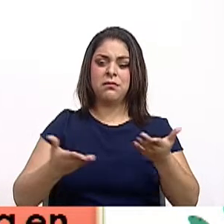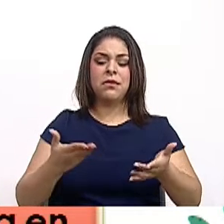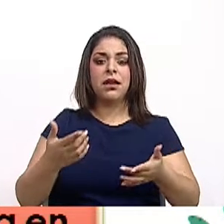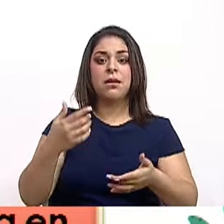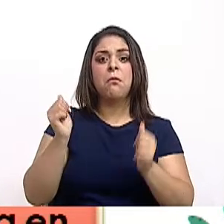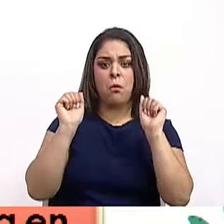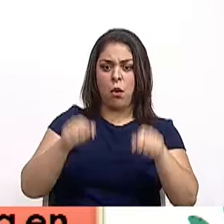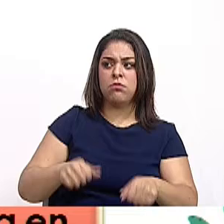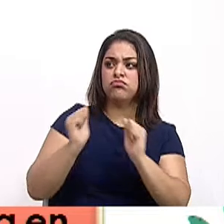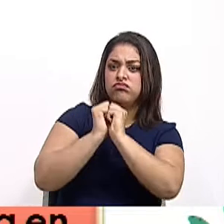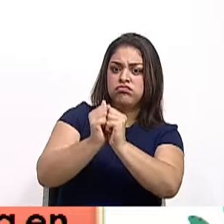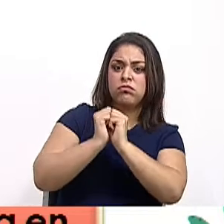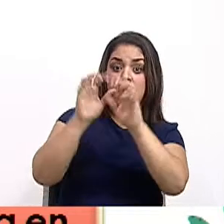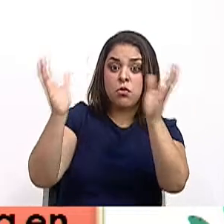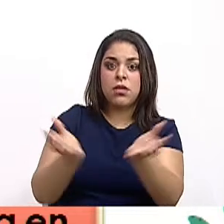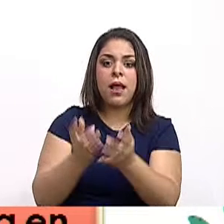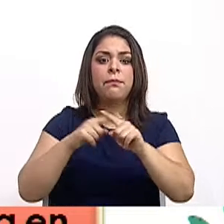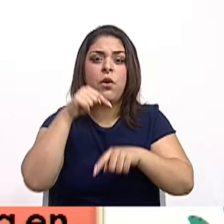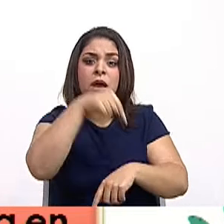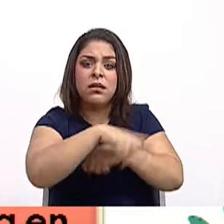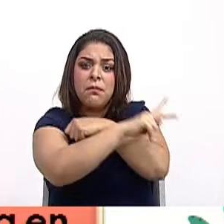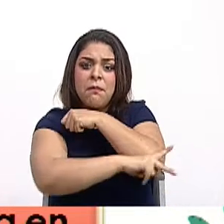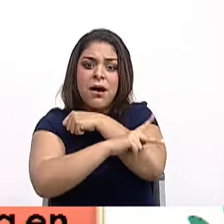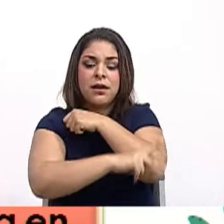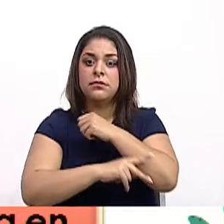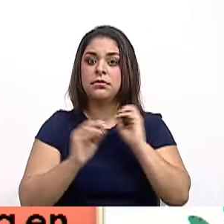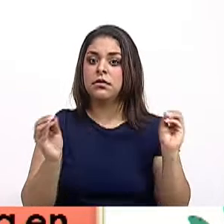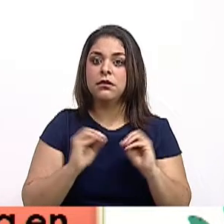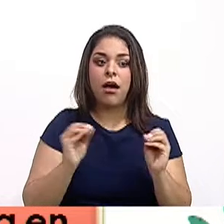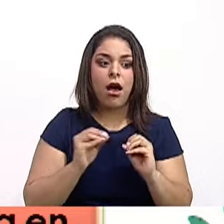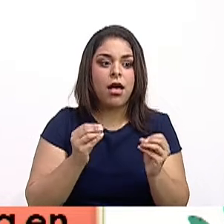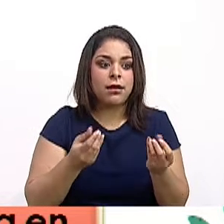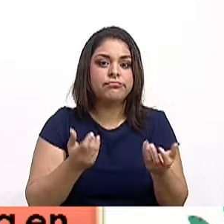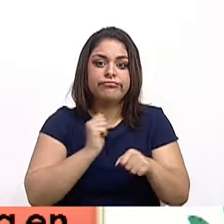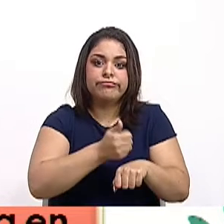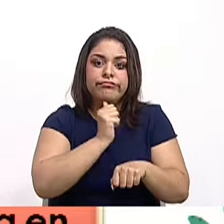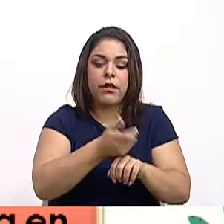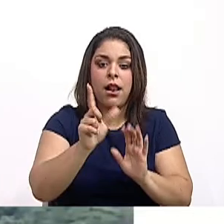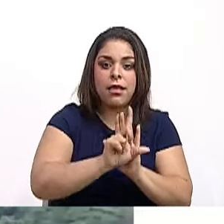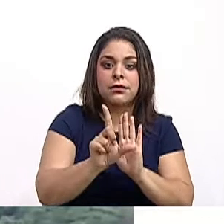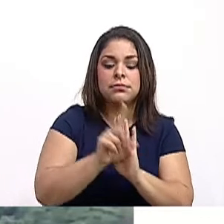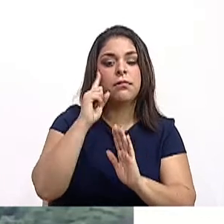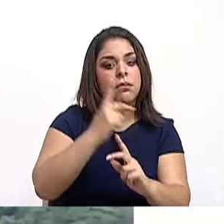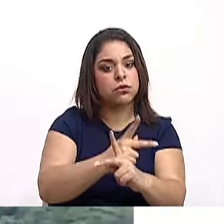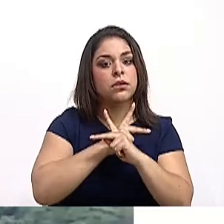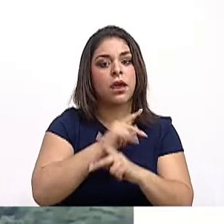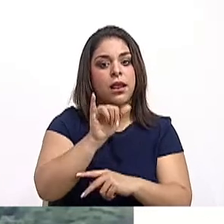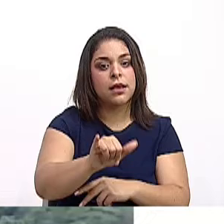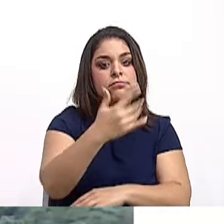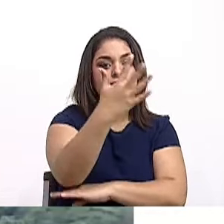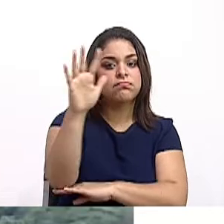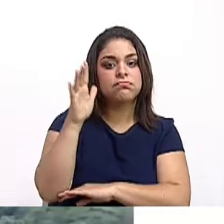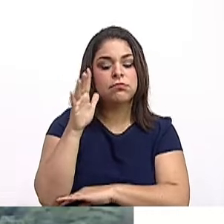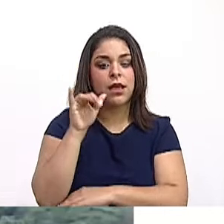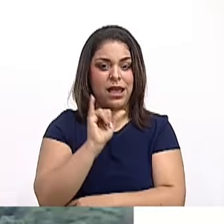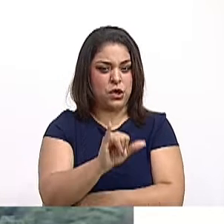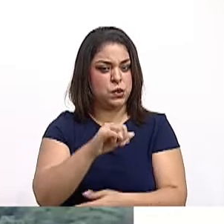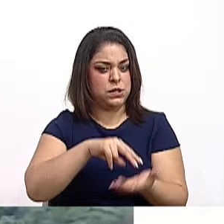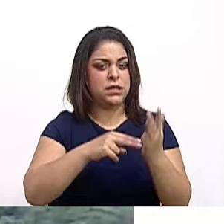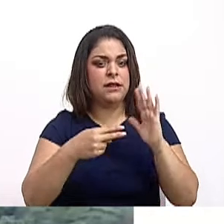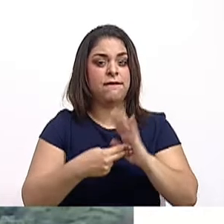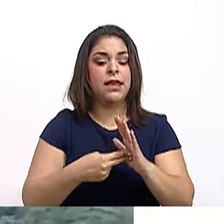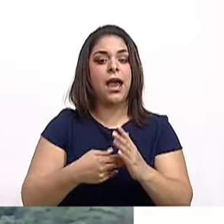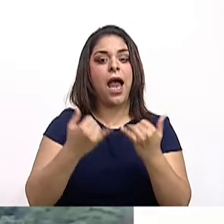acompañamiento si a nivel país nosotros no generamos leyes también para proteger ese medio ambiente. Eso nos lleva a